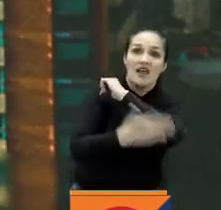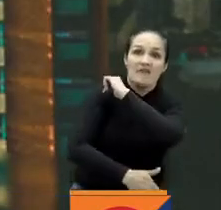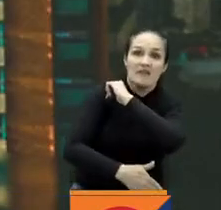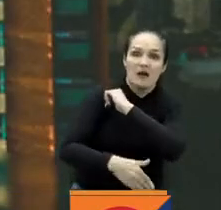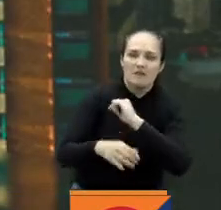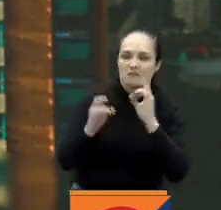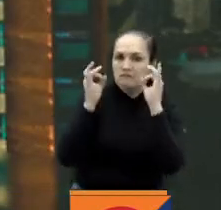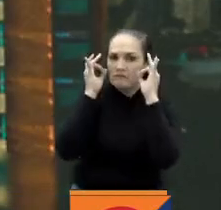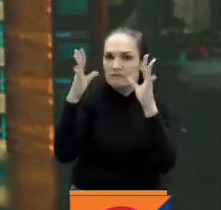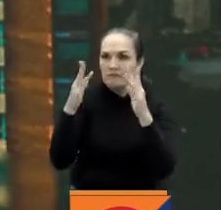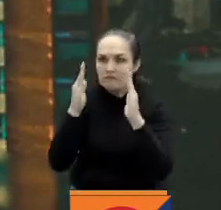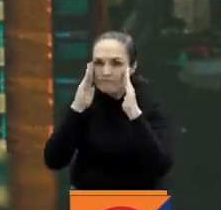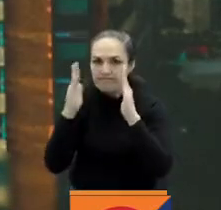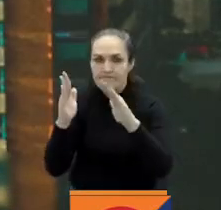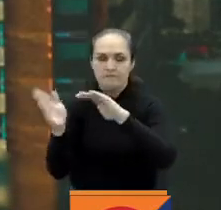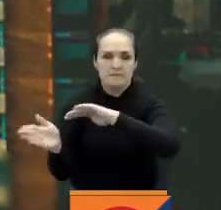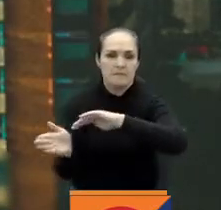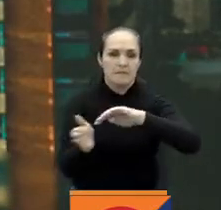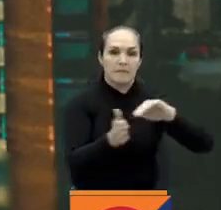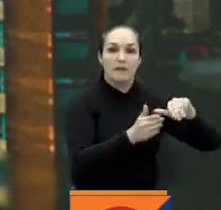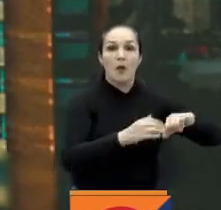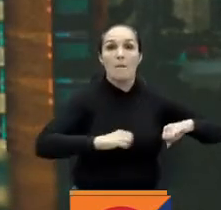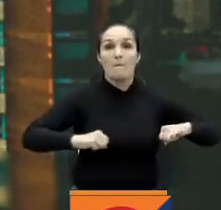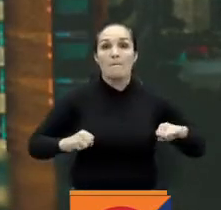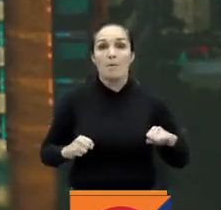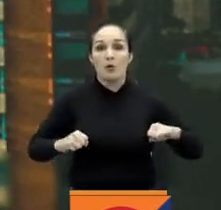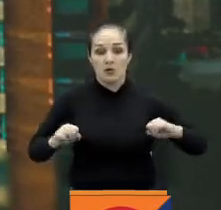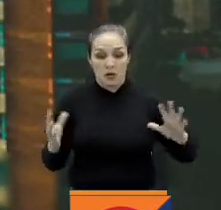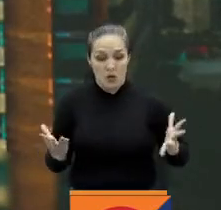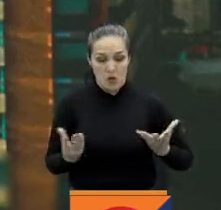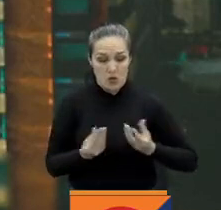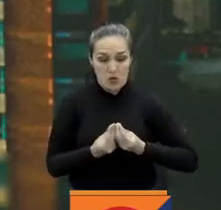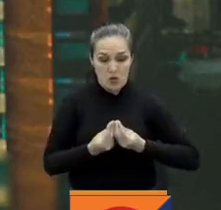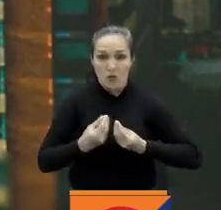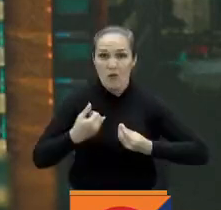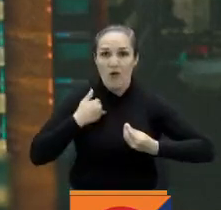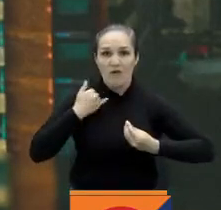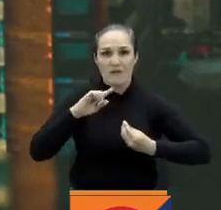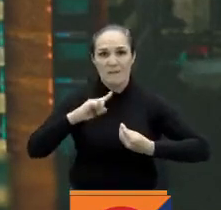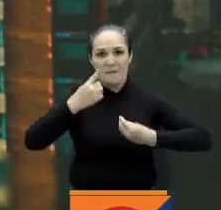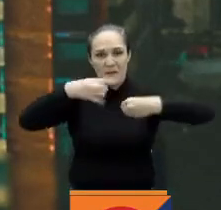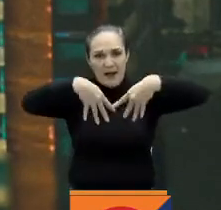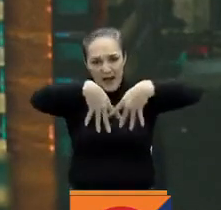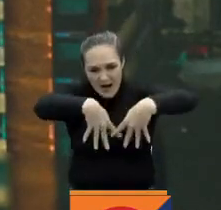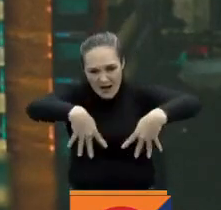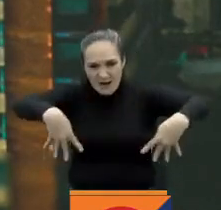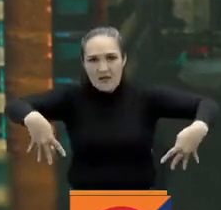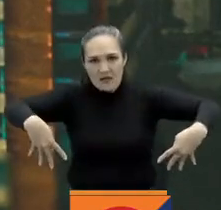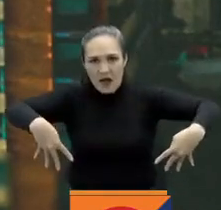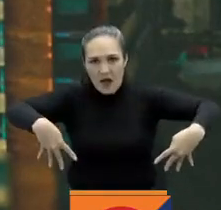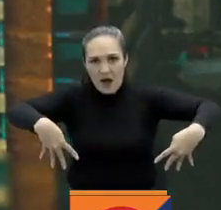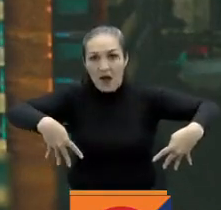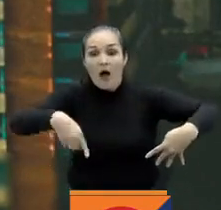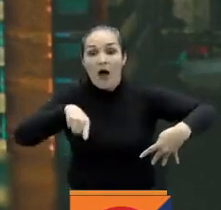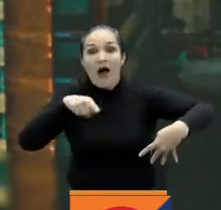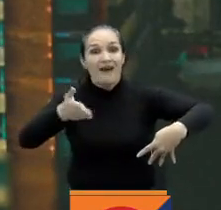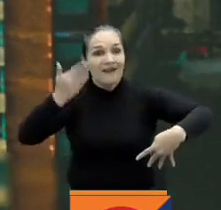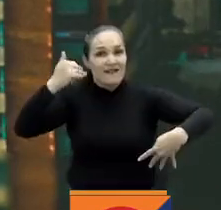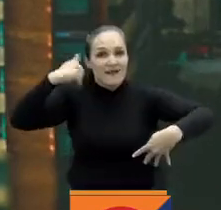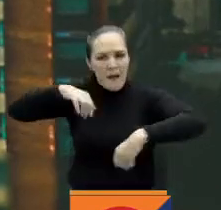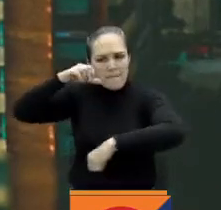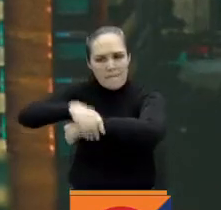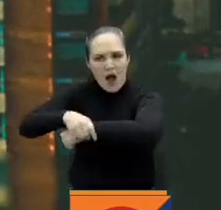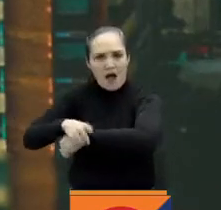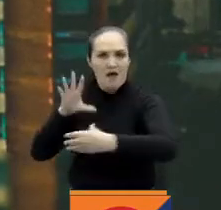En Bogotá, miembros de la denominada Primera Línea convocaron a manifestaciones para pedir que sean liberados los jóvenes de este grupo. Luisa